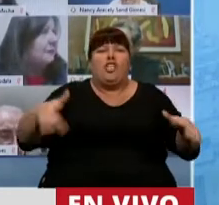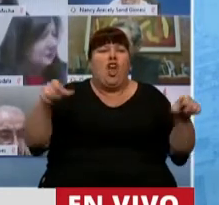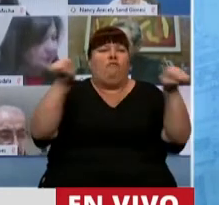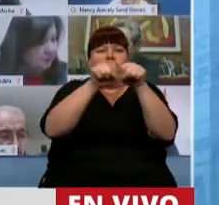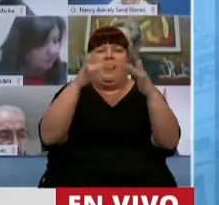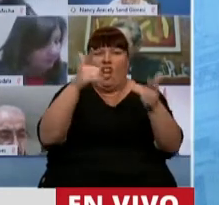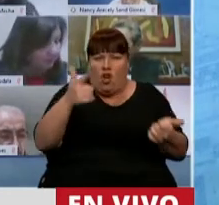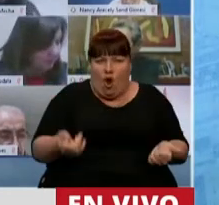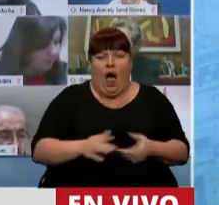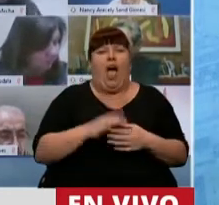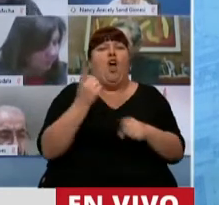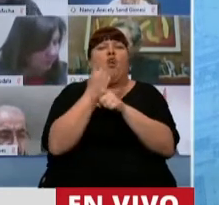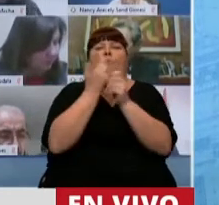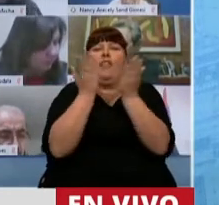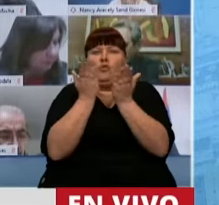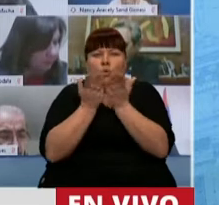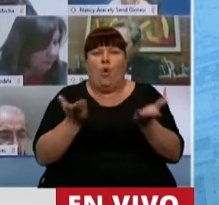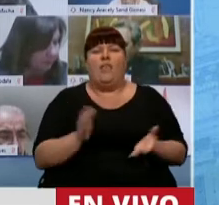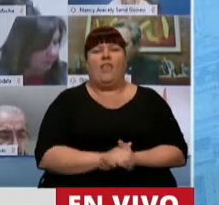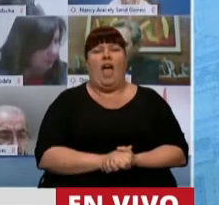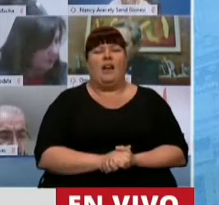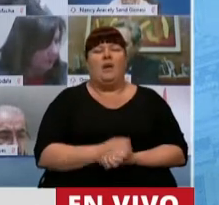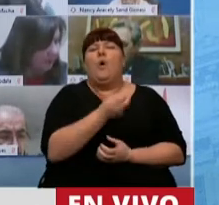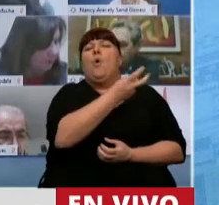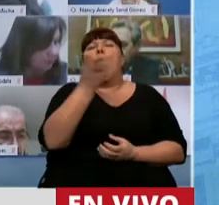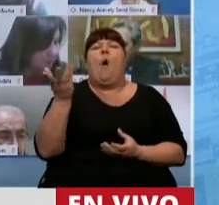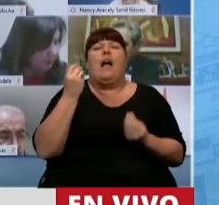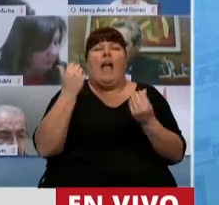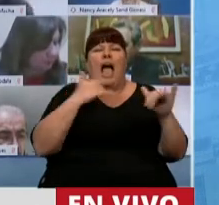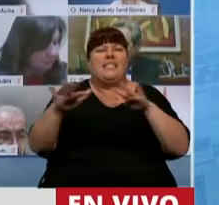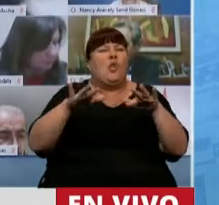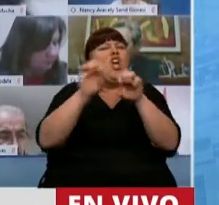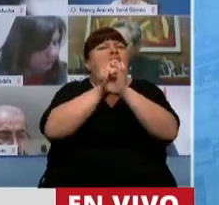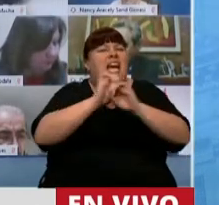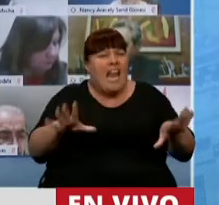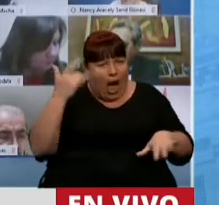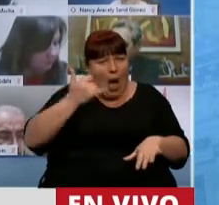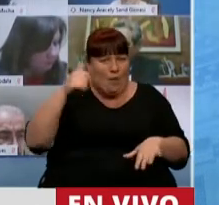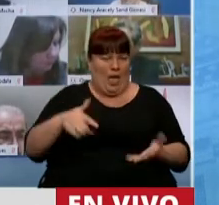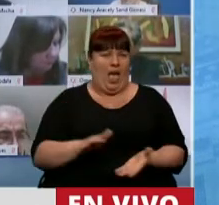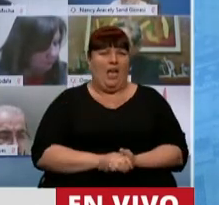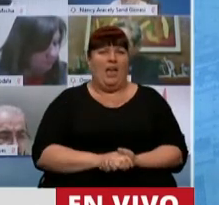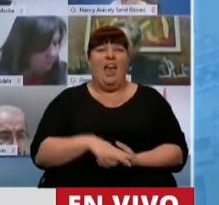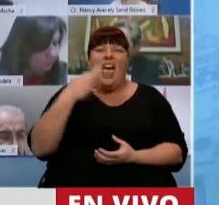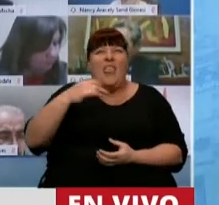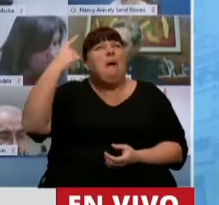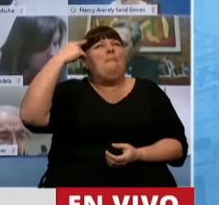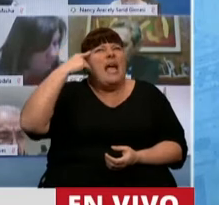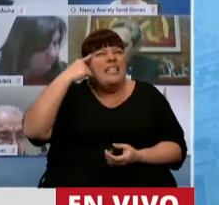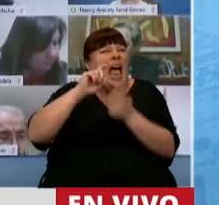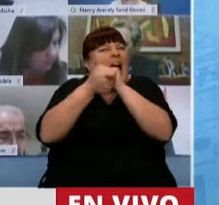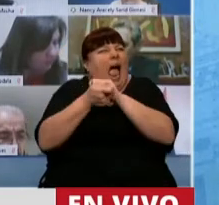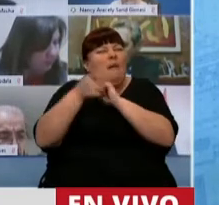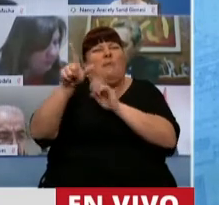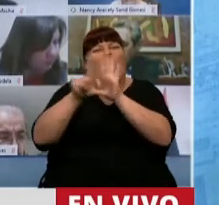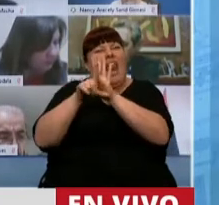conectividad, que no pueden estudiar, la cantidad de situaciones críticas que tenemos y tenemos que estar pensando en la